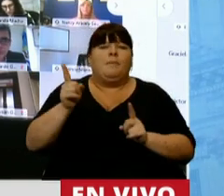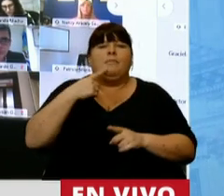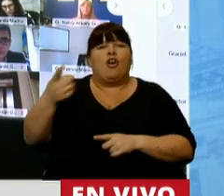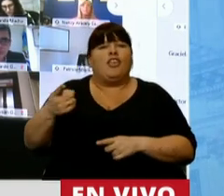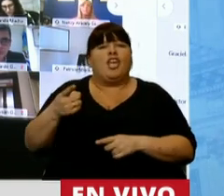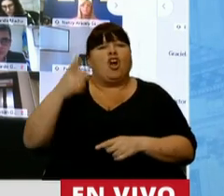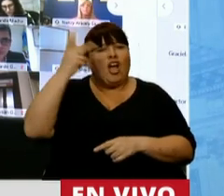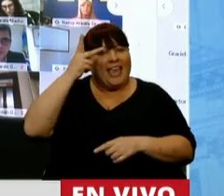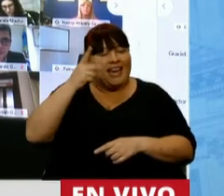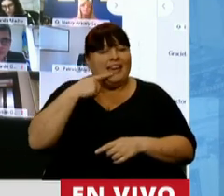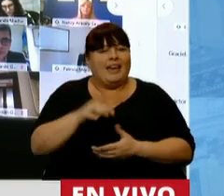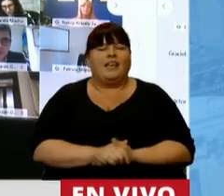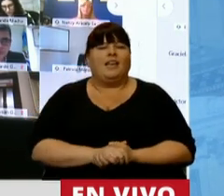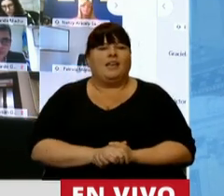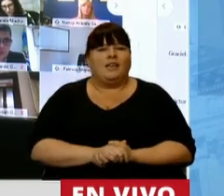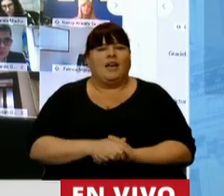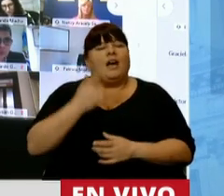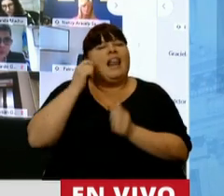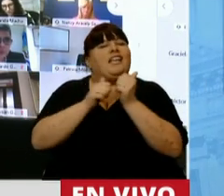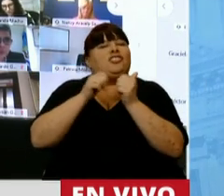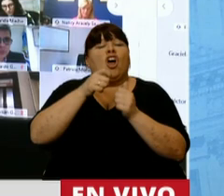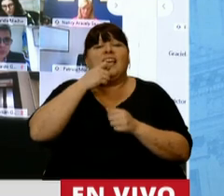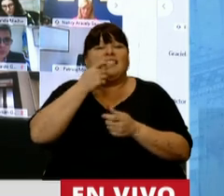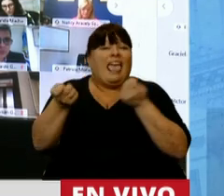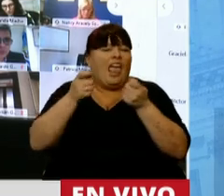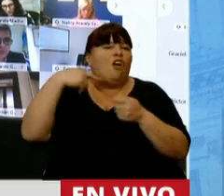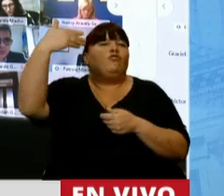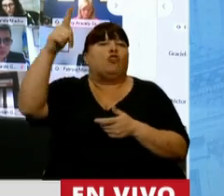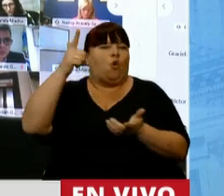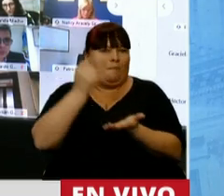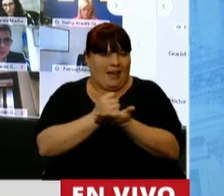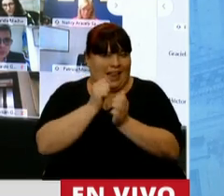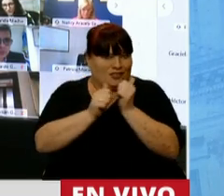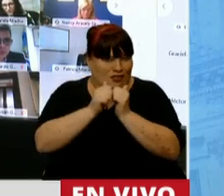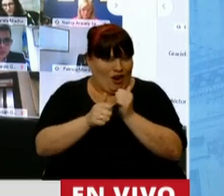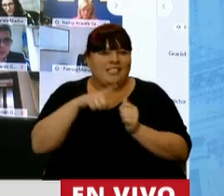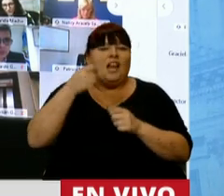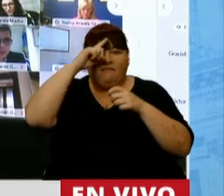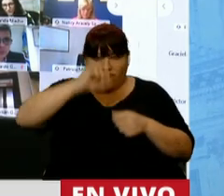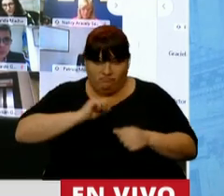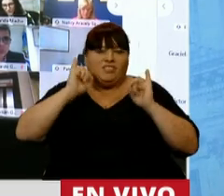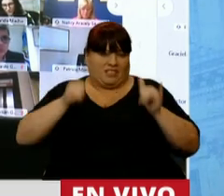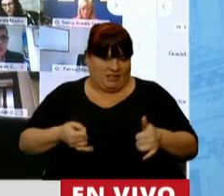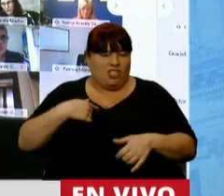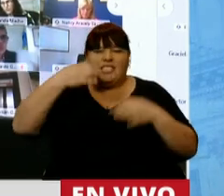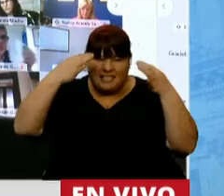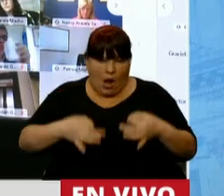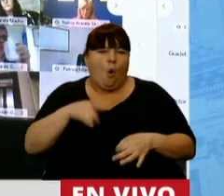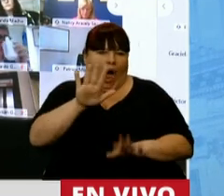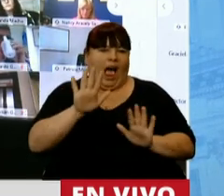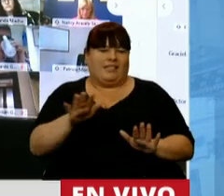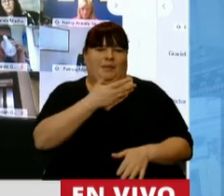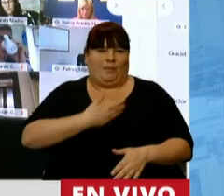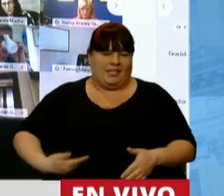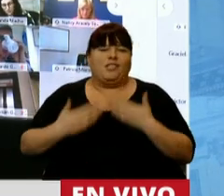compañero Néstor, señor presidente, no pasará la historia aquellos que especulen, sino lo que más se la juegan. Y estoy segura de que así será,